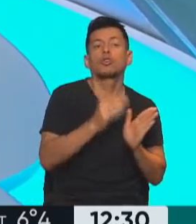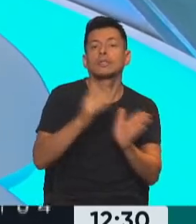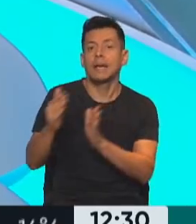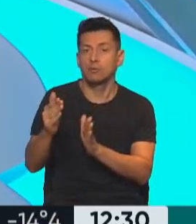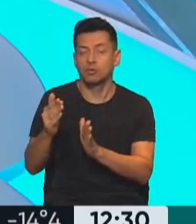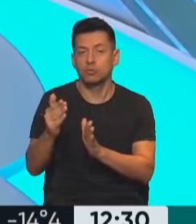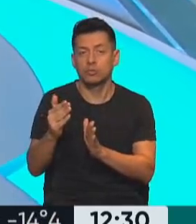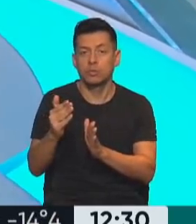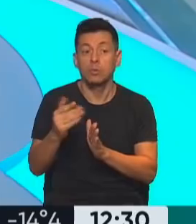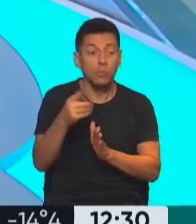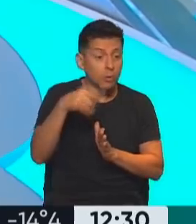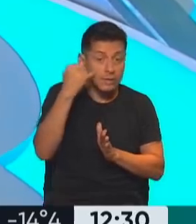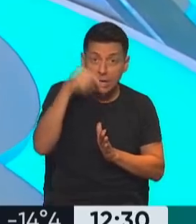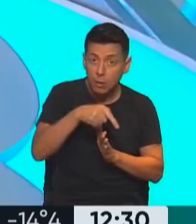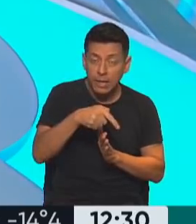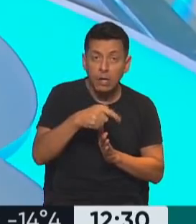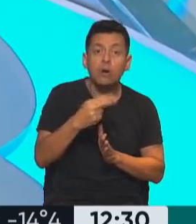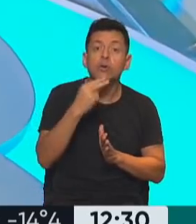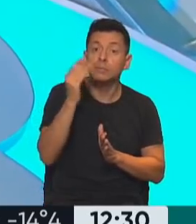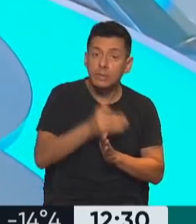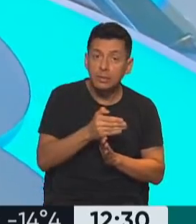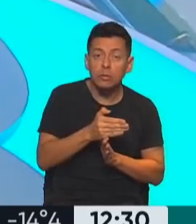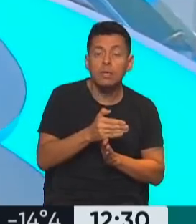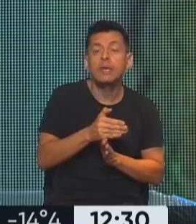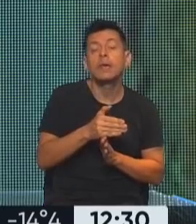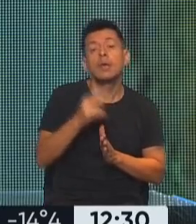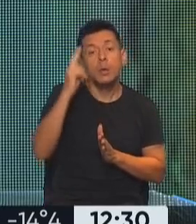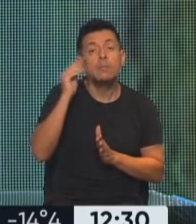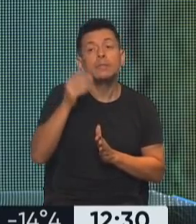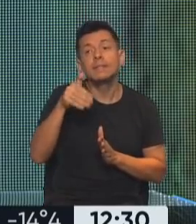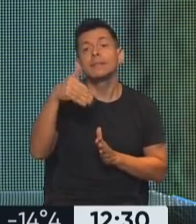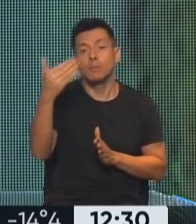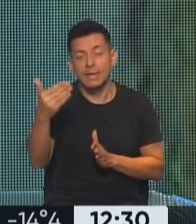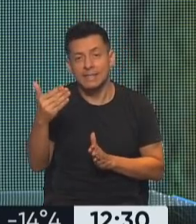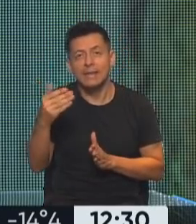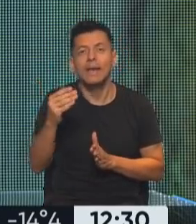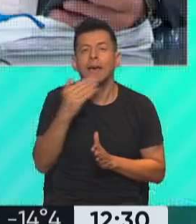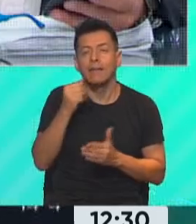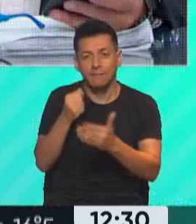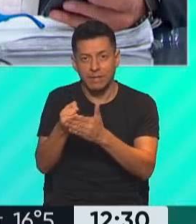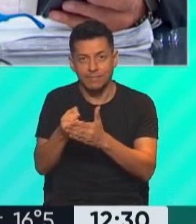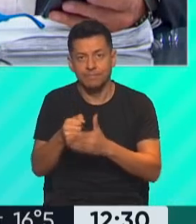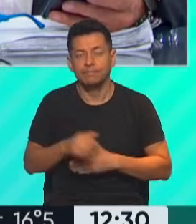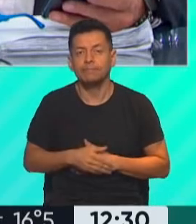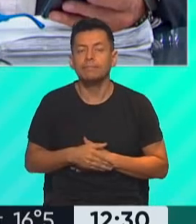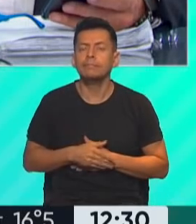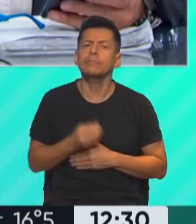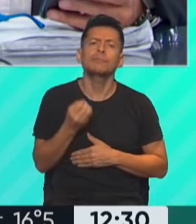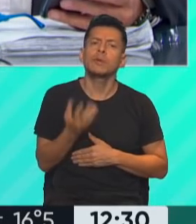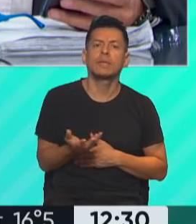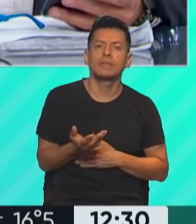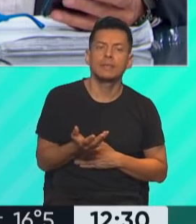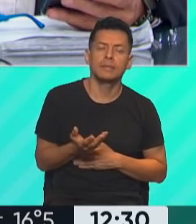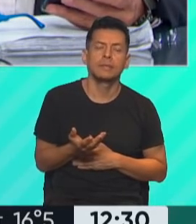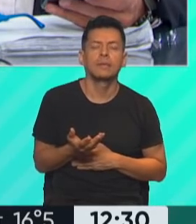Uno inmediato del 11% y un 9% a partir de fines de abril. ¿Por qué esto?